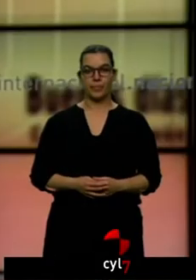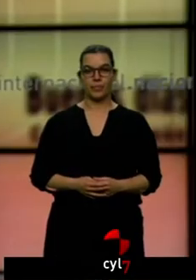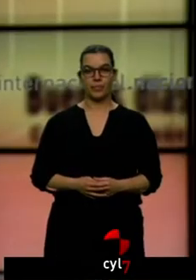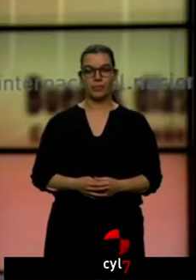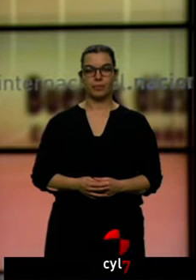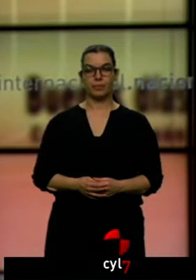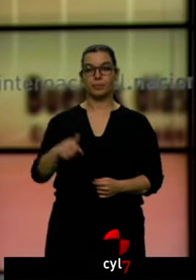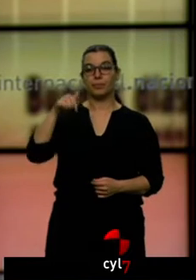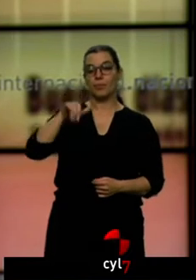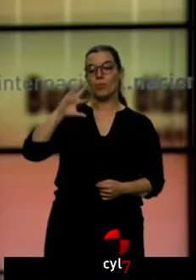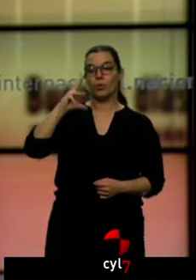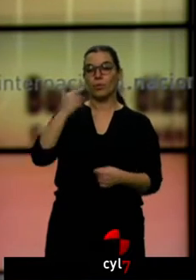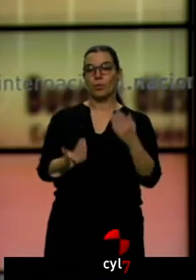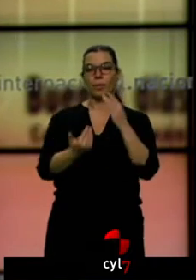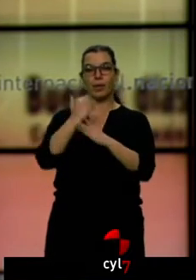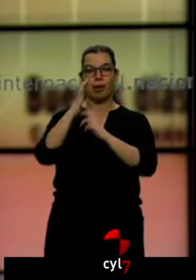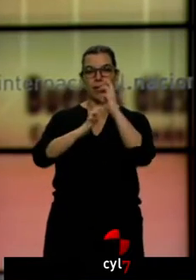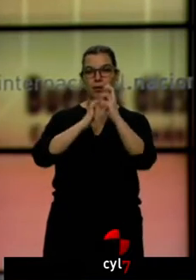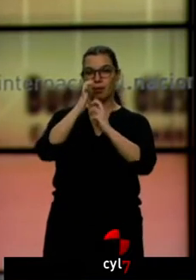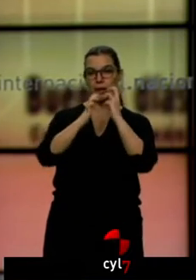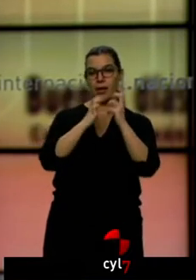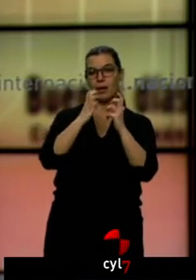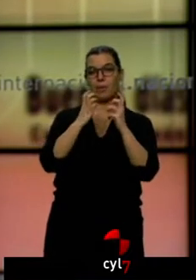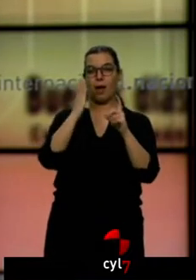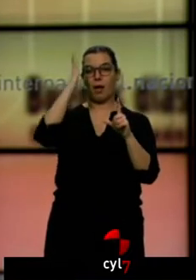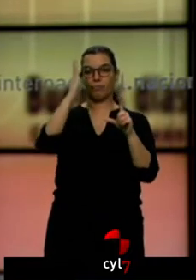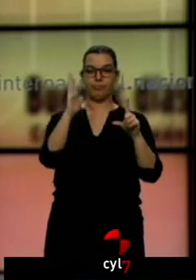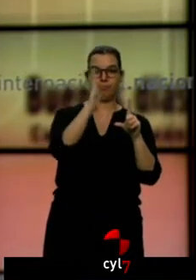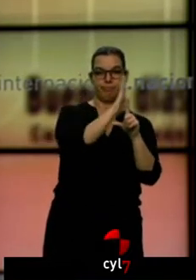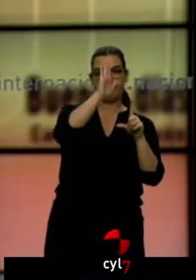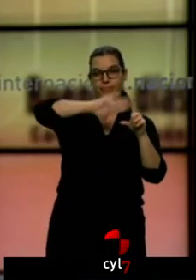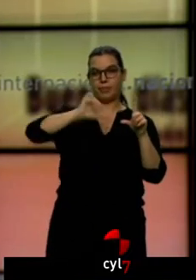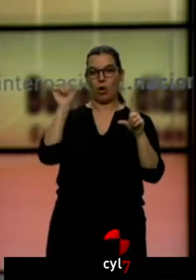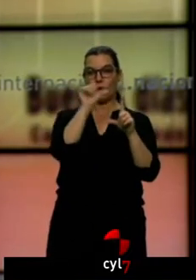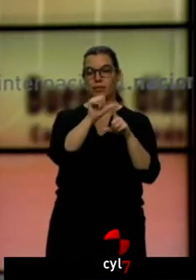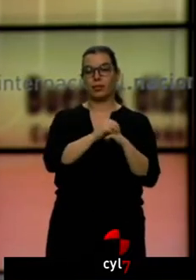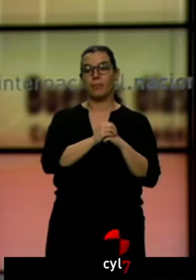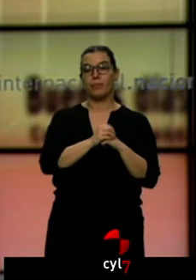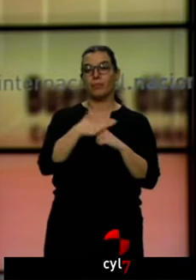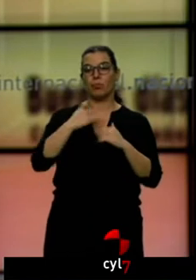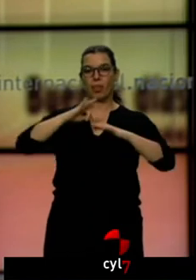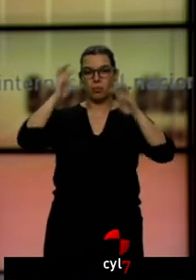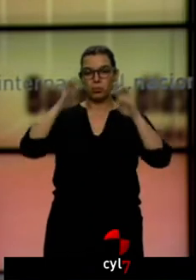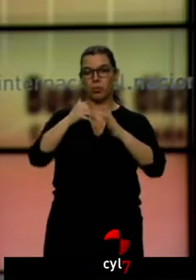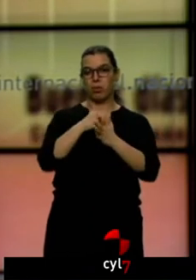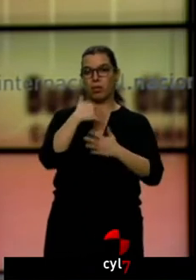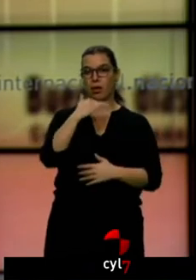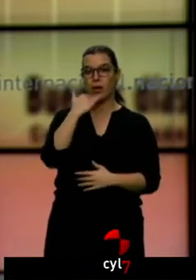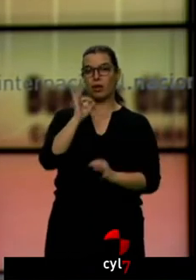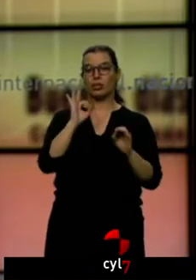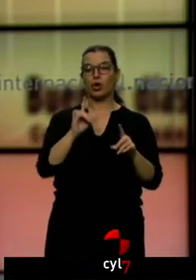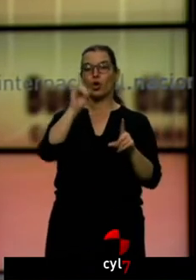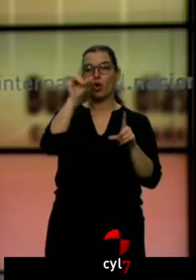Hoy en el Tiempo amanecemos con nieblas y brumas en la mitad oeste de la comunidad. Tendremos algunas precipitaciones débiles en el